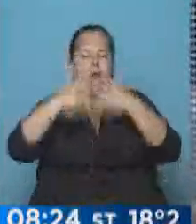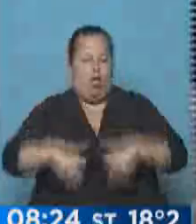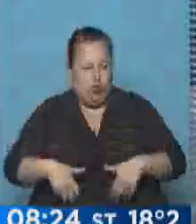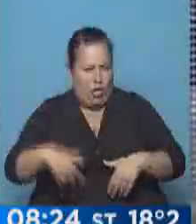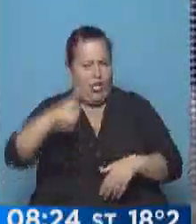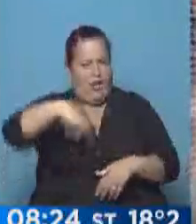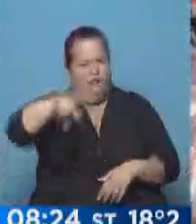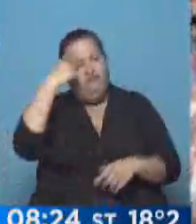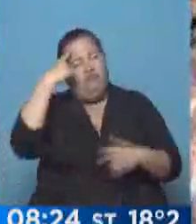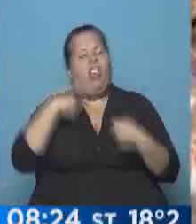que ustedes tengan.